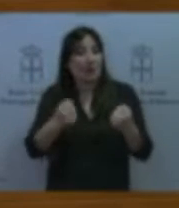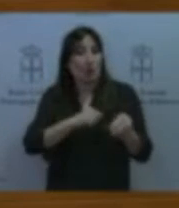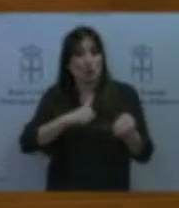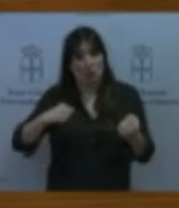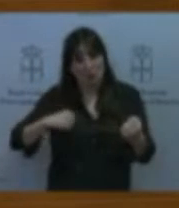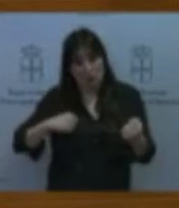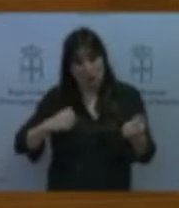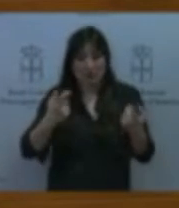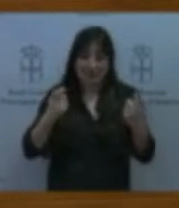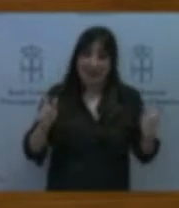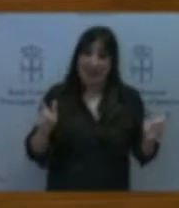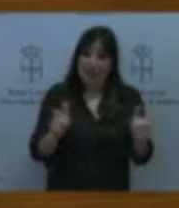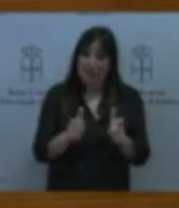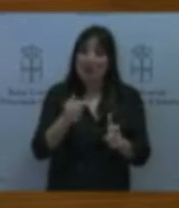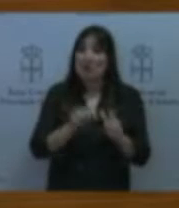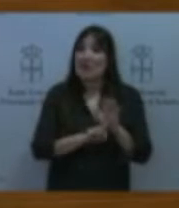movilidad.